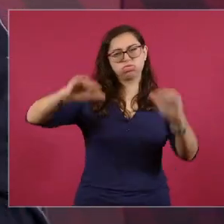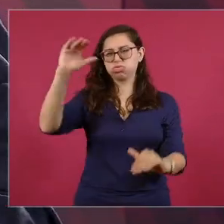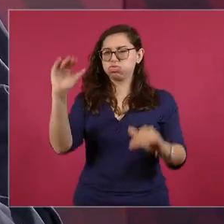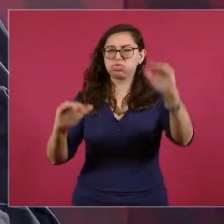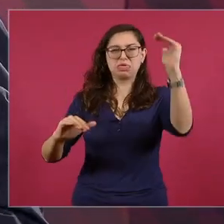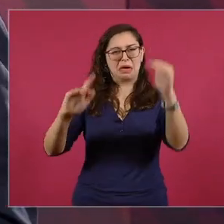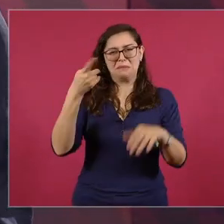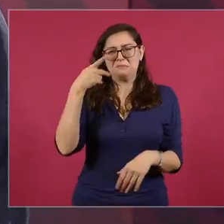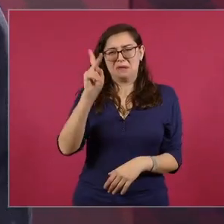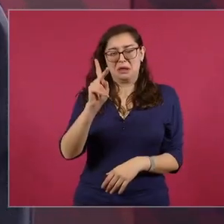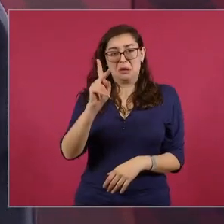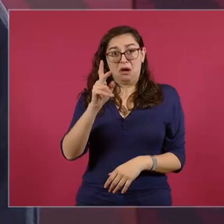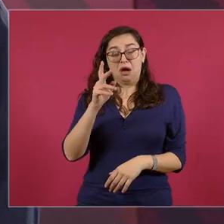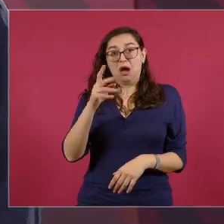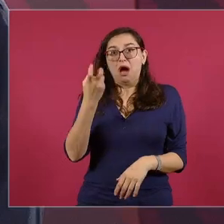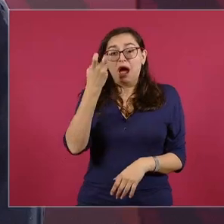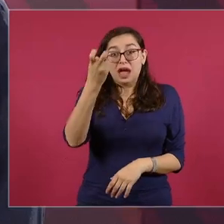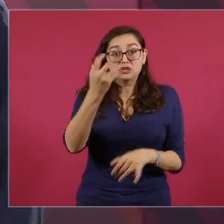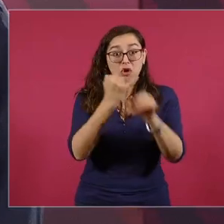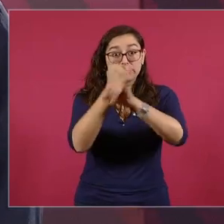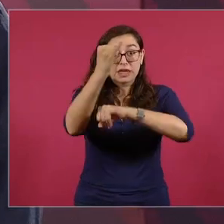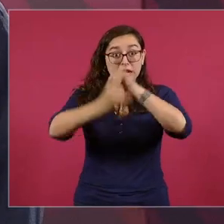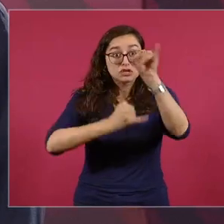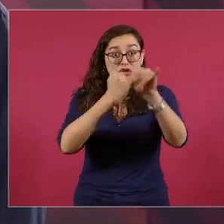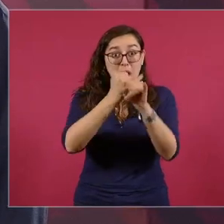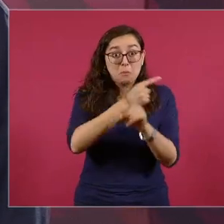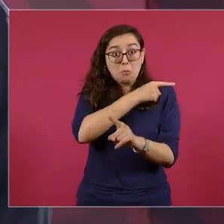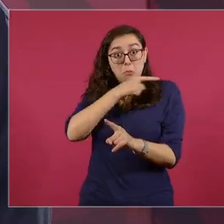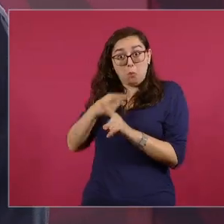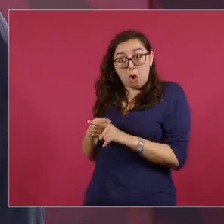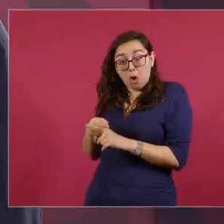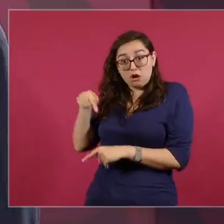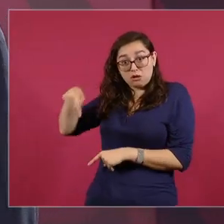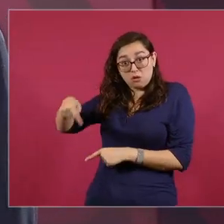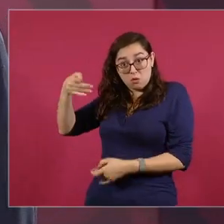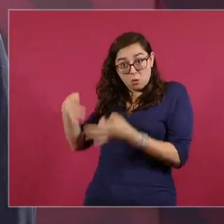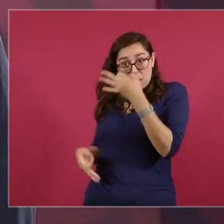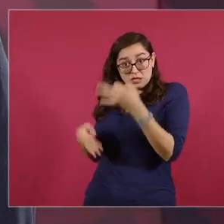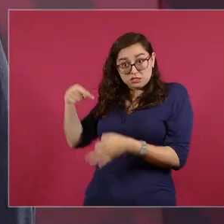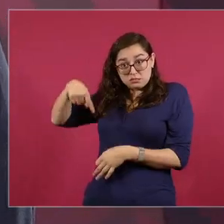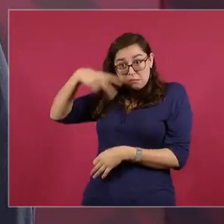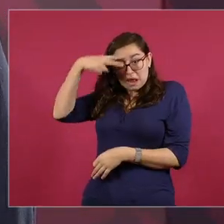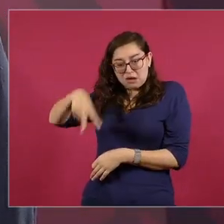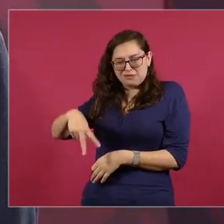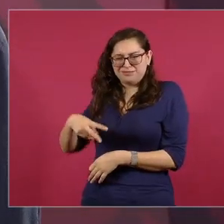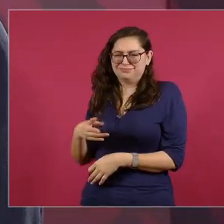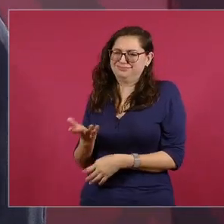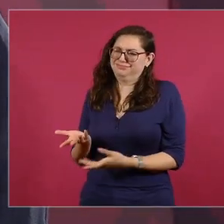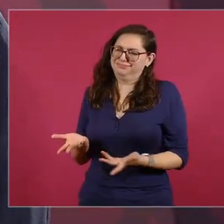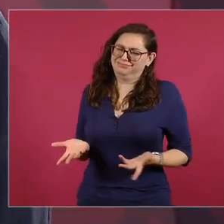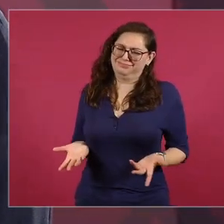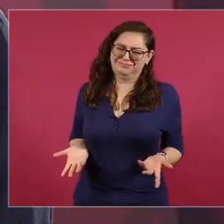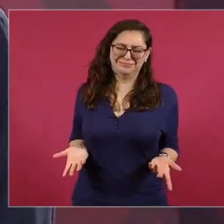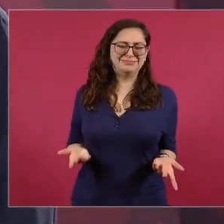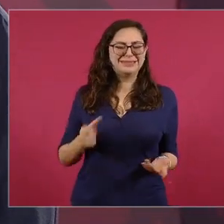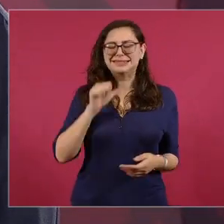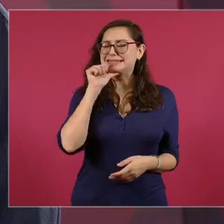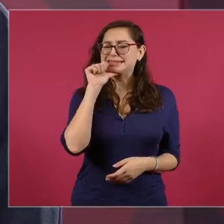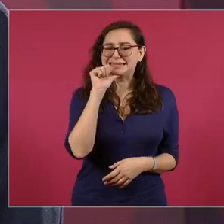como mienten